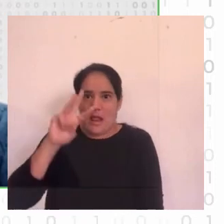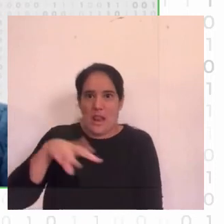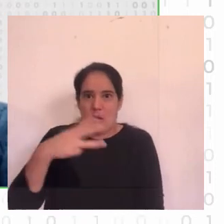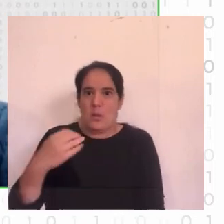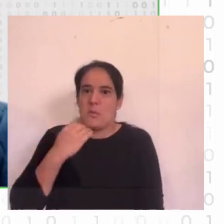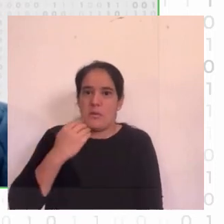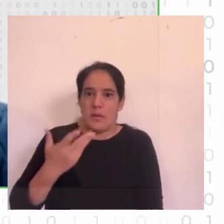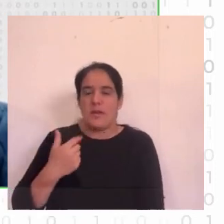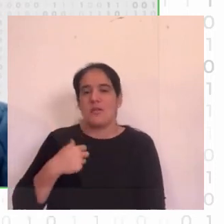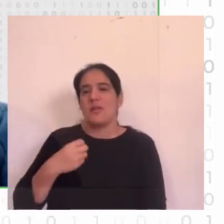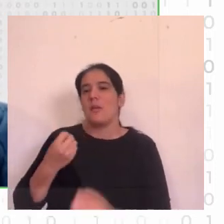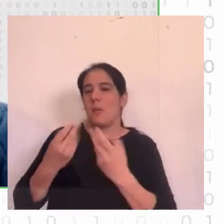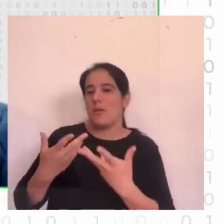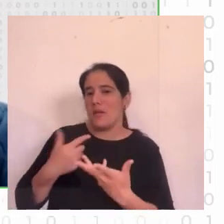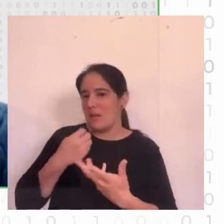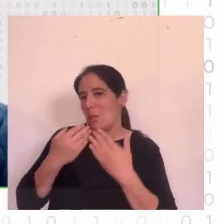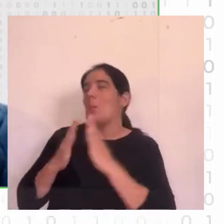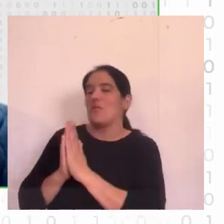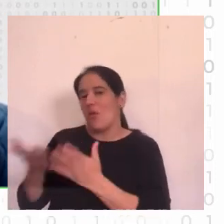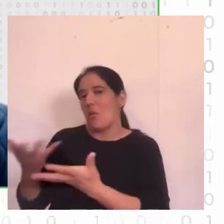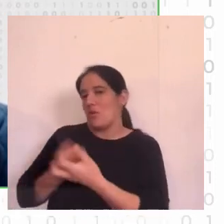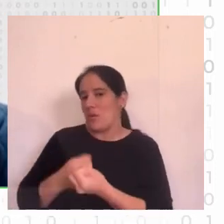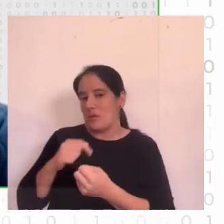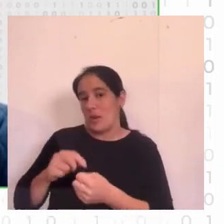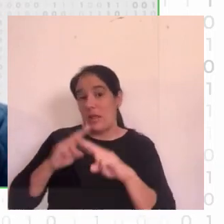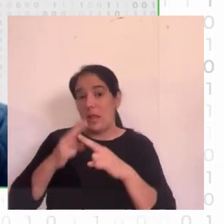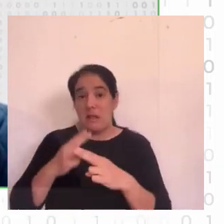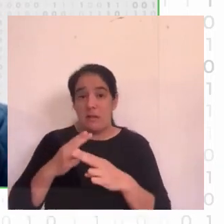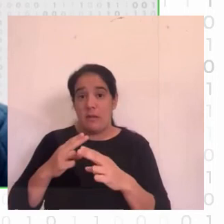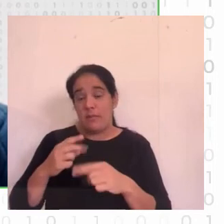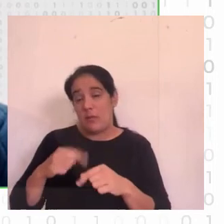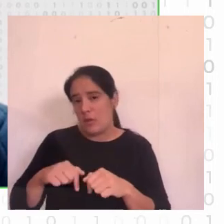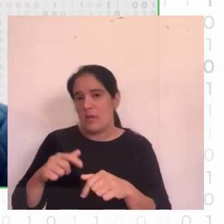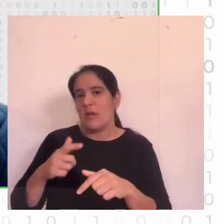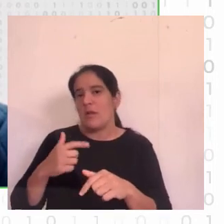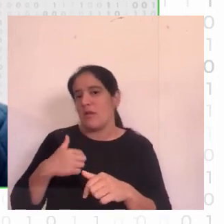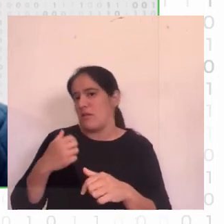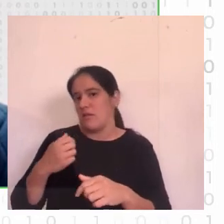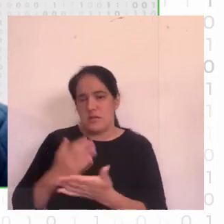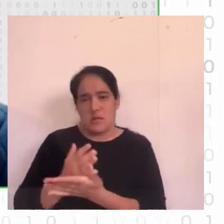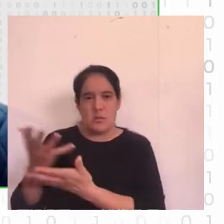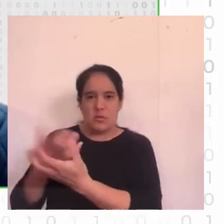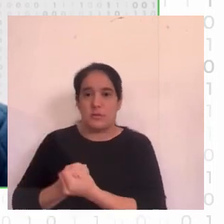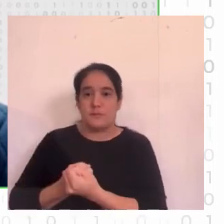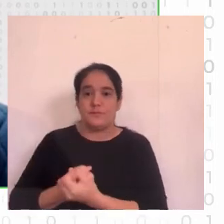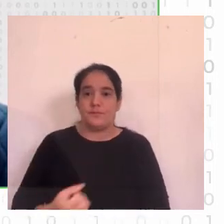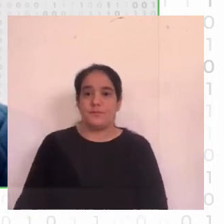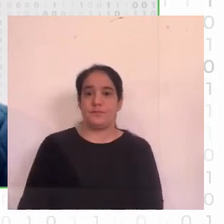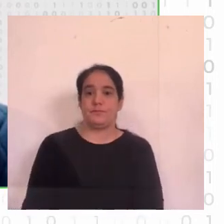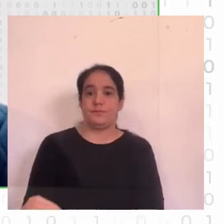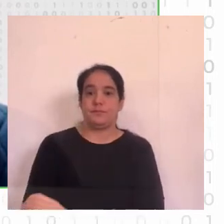presentando y le dije che Mario me das una mano con esto y enseguida se volvió a ayudarme así que está muchas gracias también y